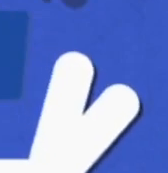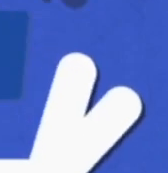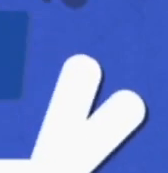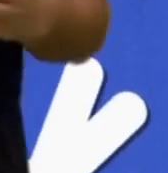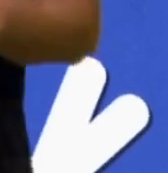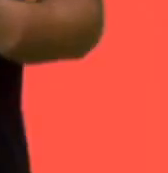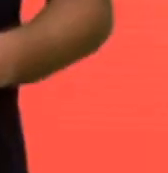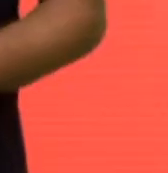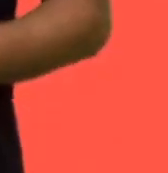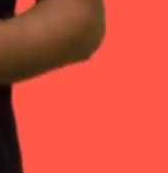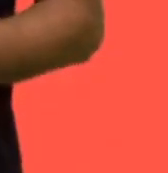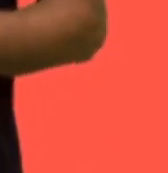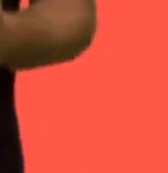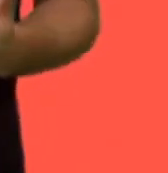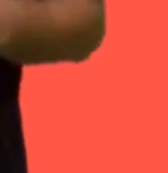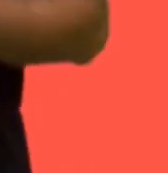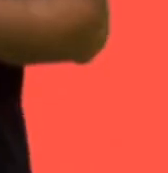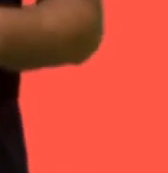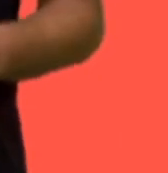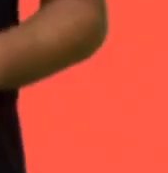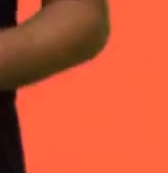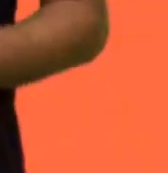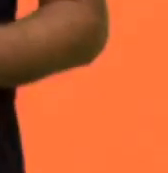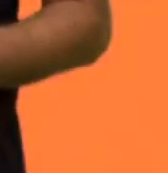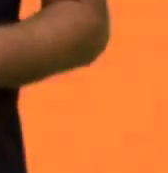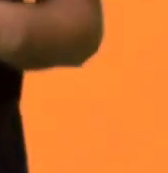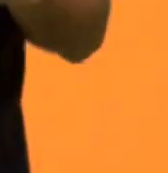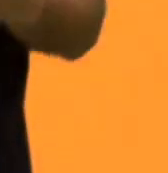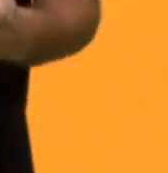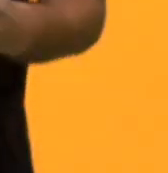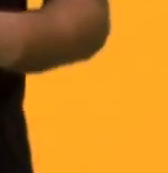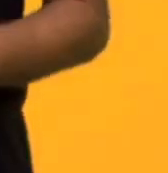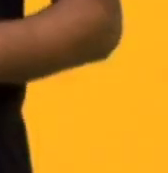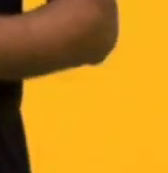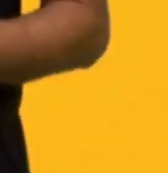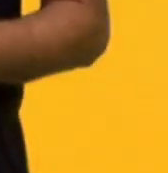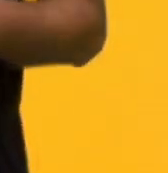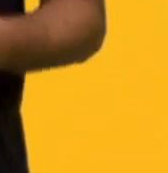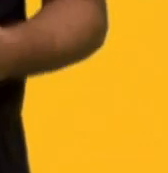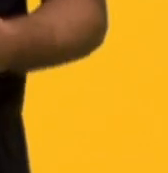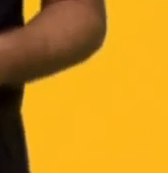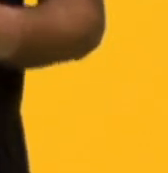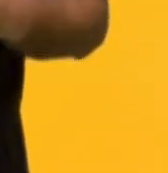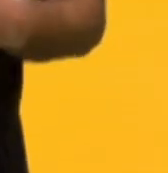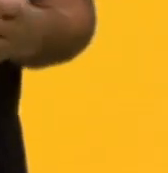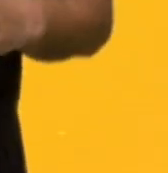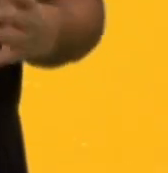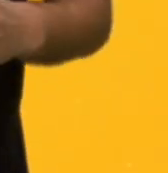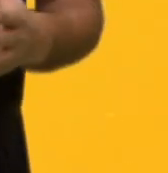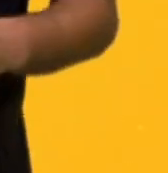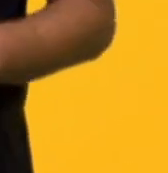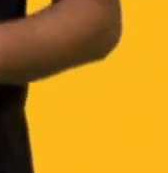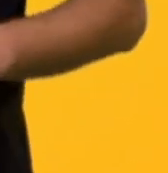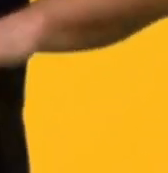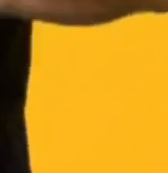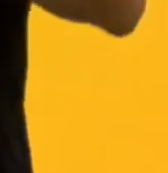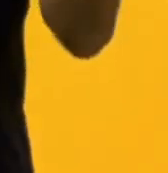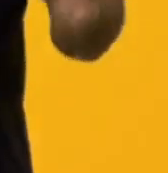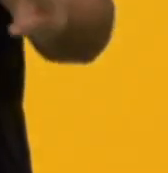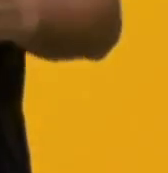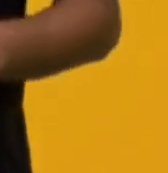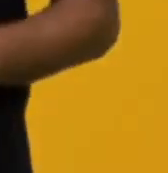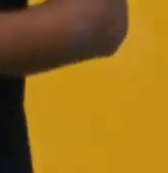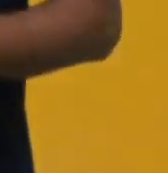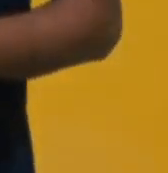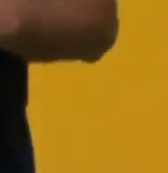graba un cortometraje de uno a cinco minutos en el cual nos cuentes uno de los aspectos más relevantes de lo que estás viviendo en tu hogar en